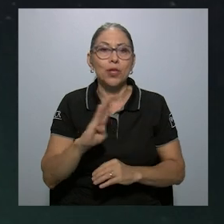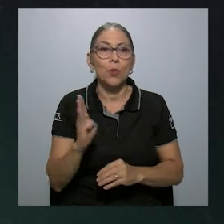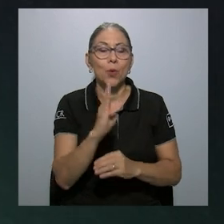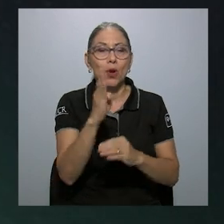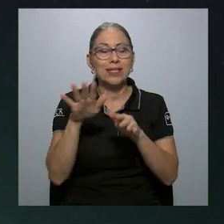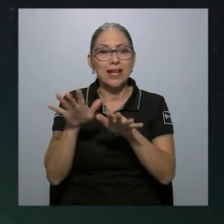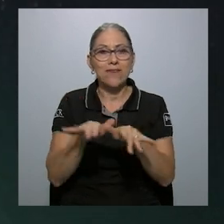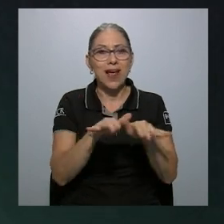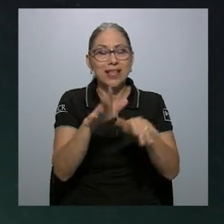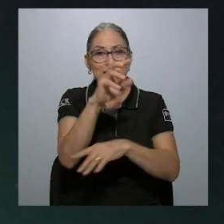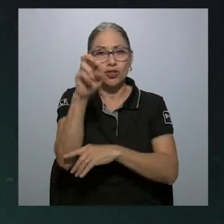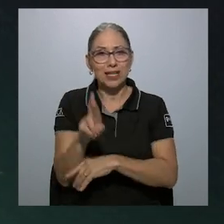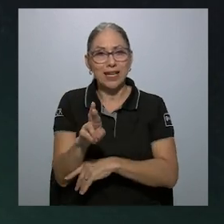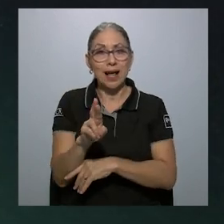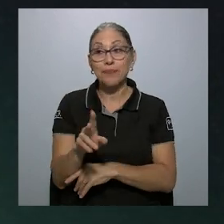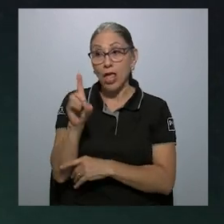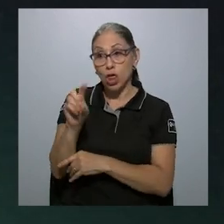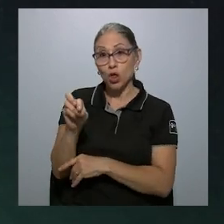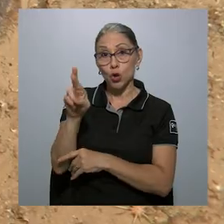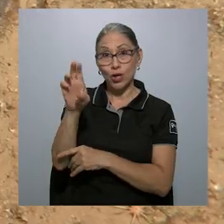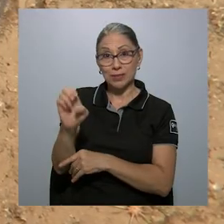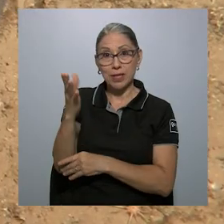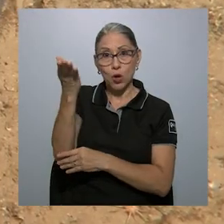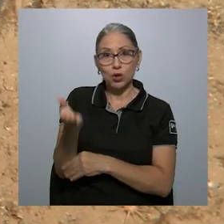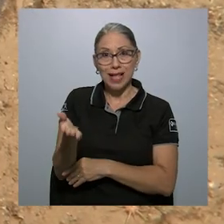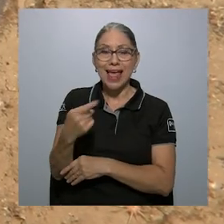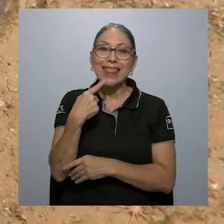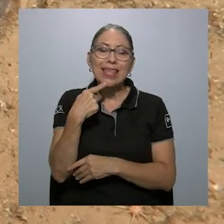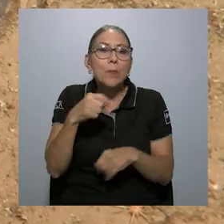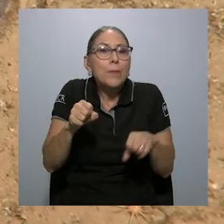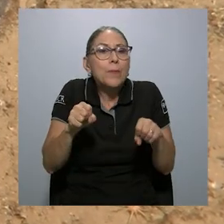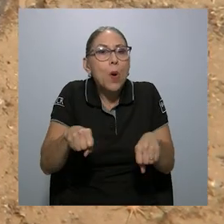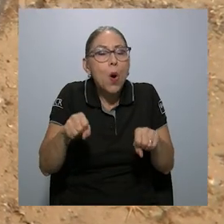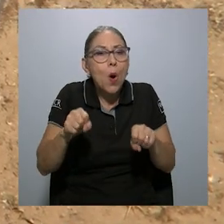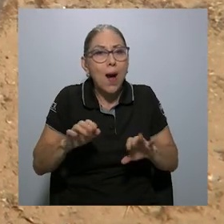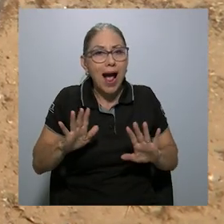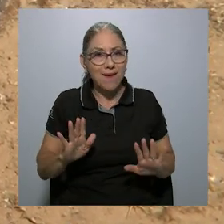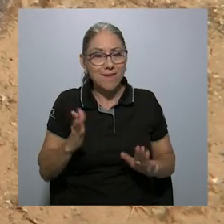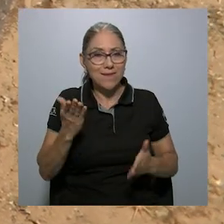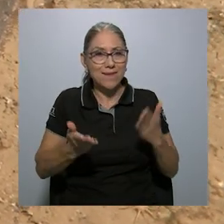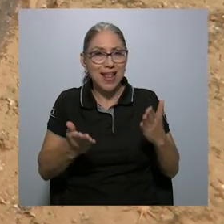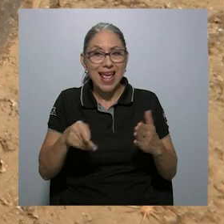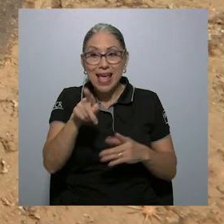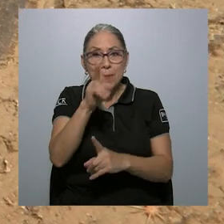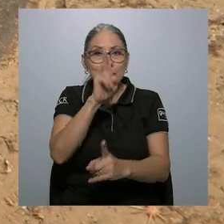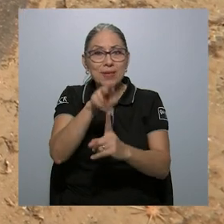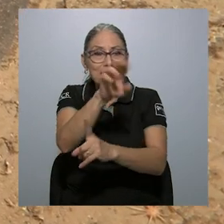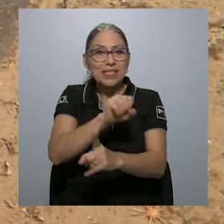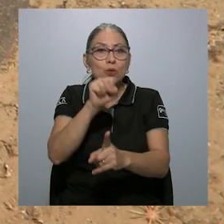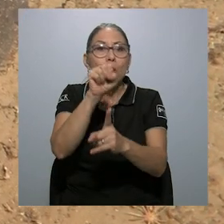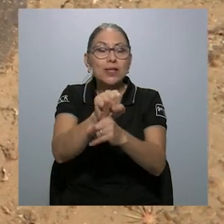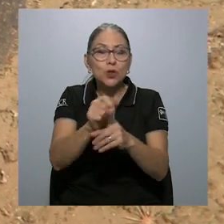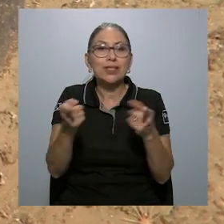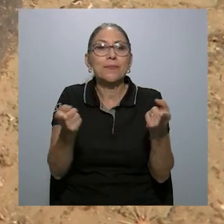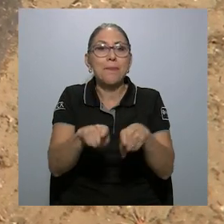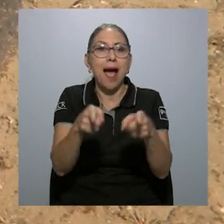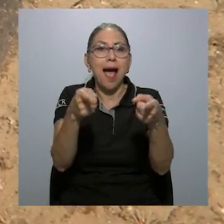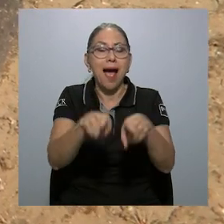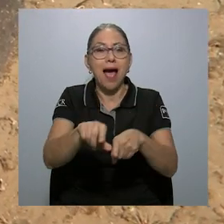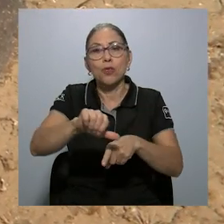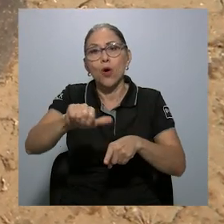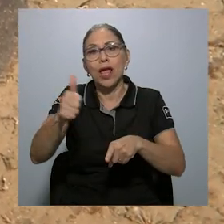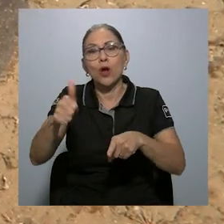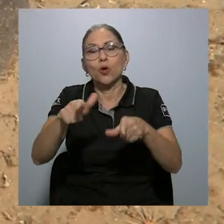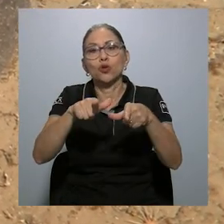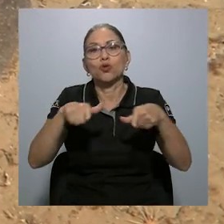en Costa Rica. El doctor Espinosa advirtió que es muy probable que este mismo fenómeno se esté dando en